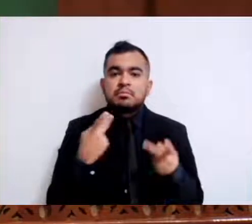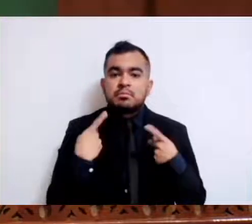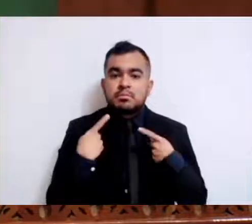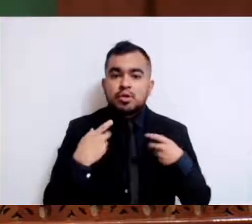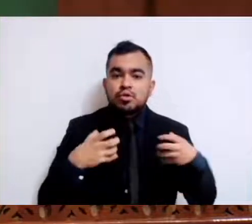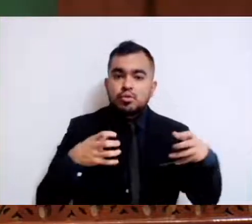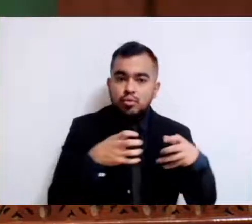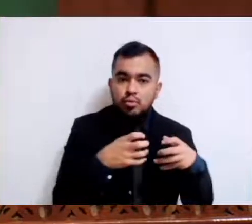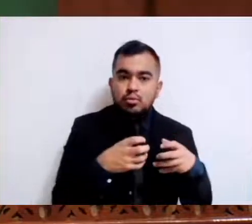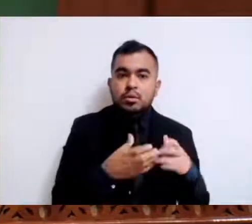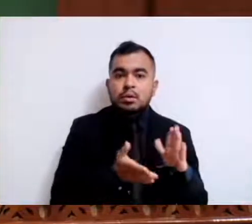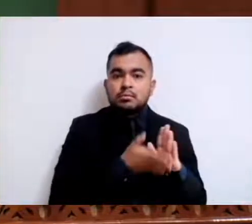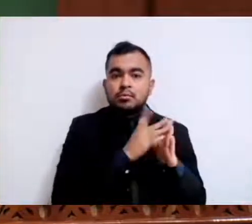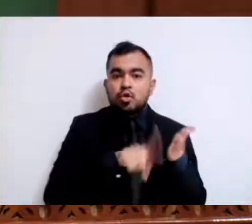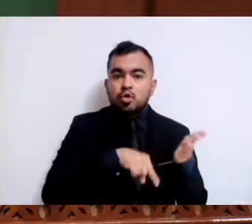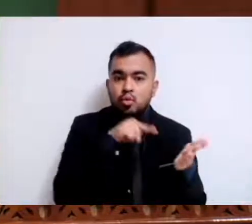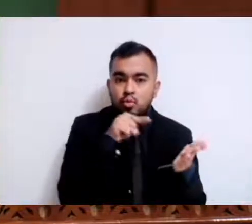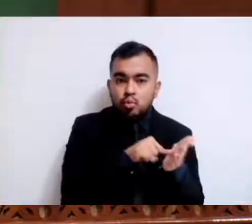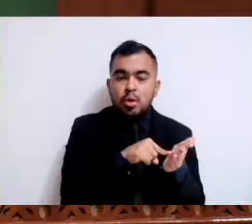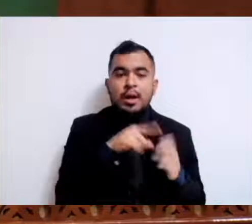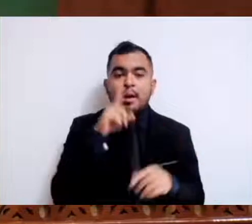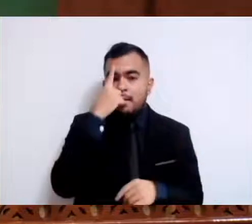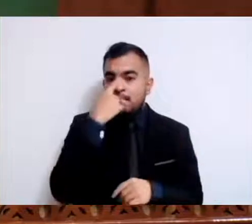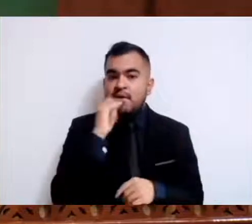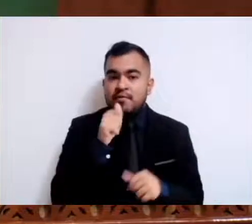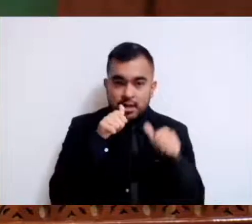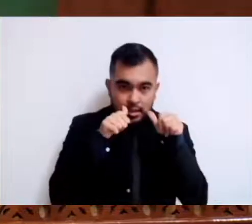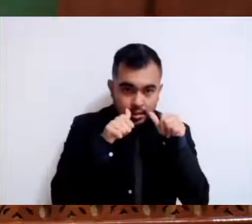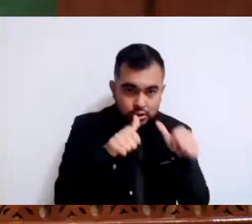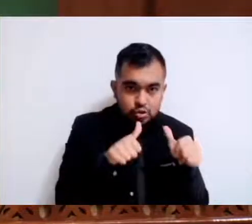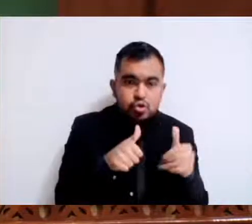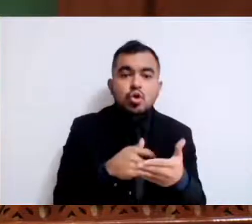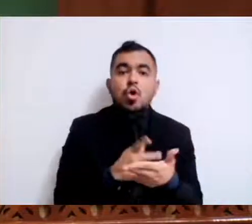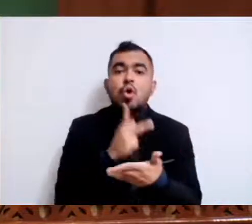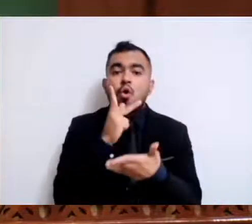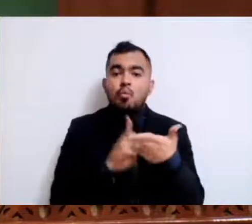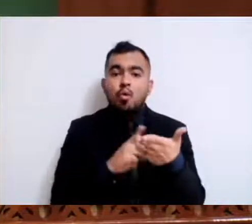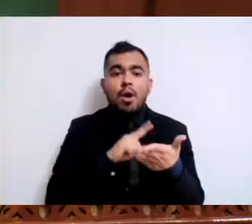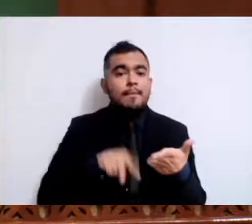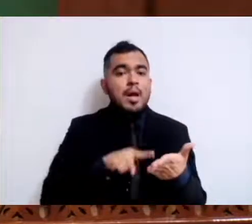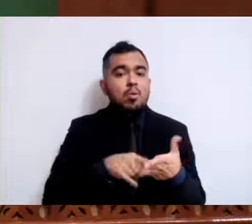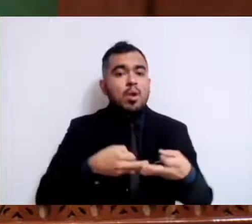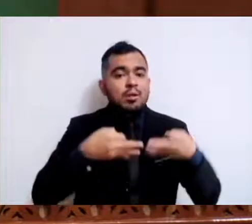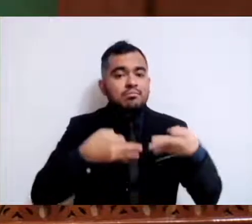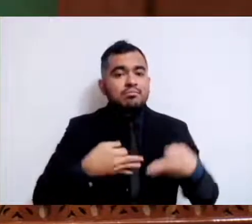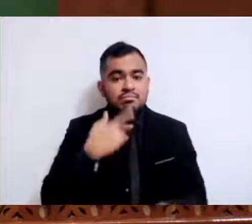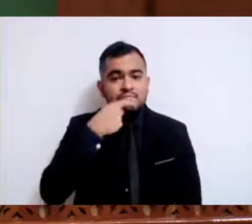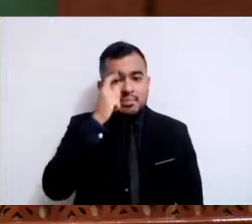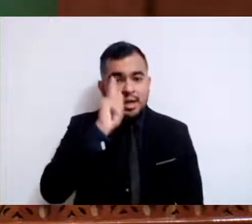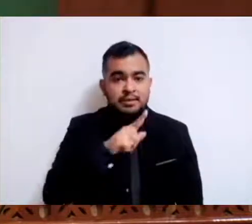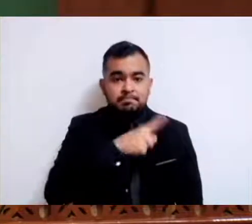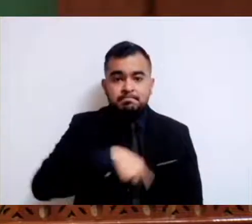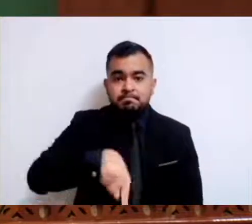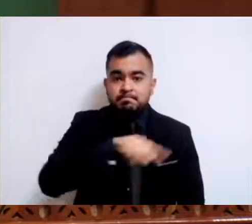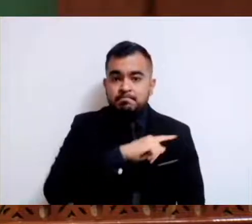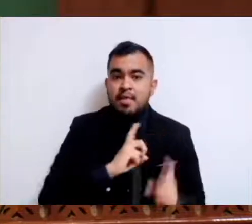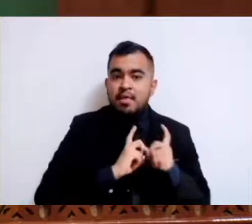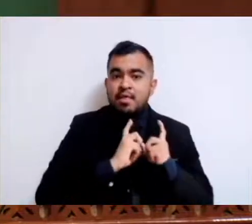perfil de atención, programas, lugares dignos para el desarrollo integral, emocional,